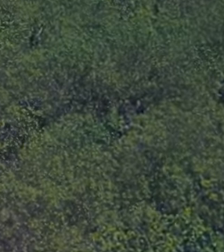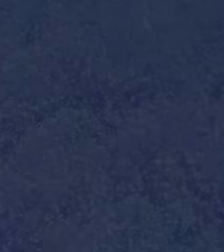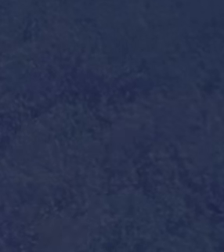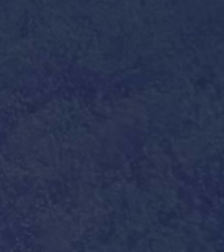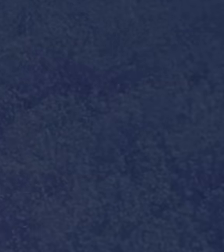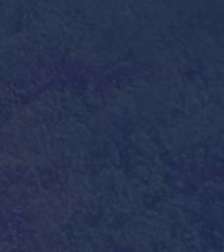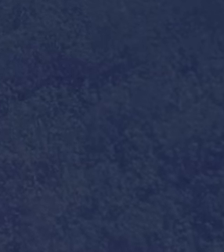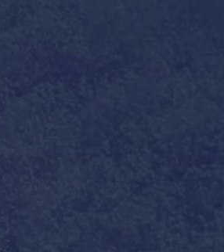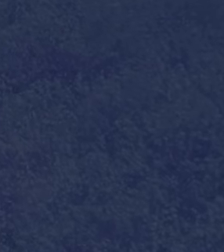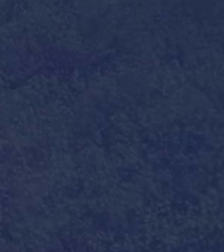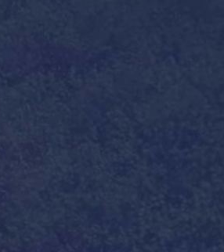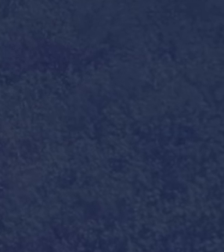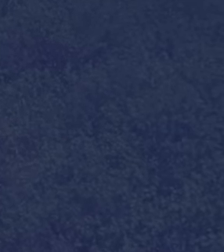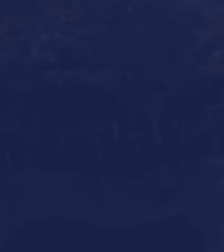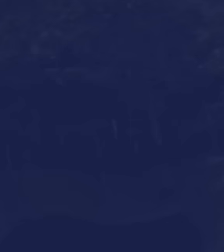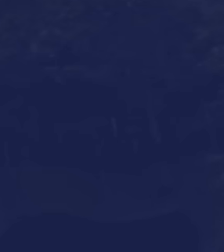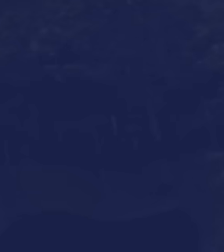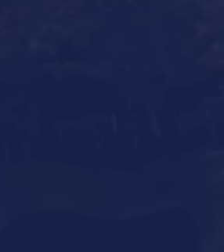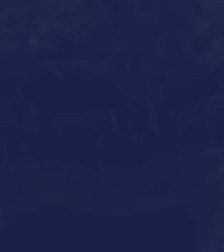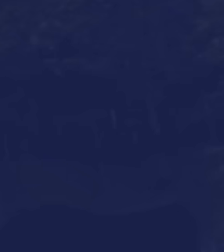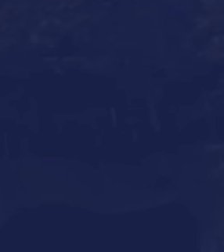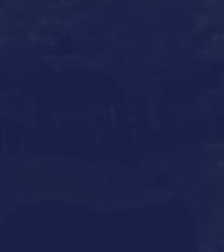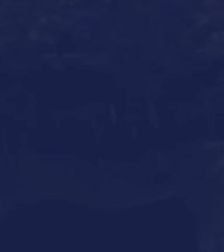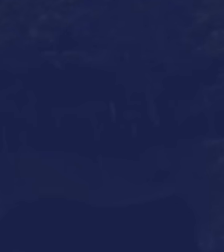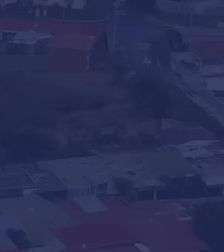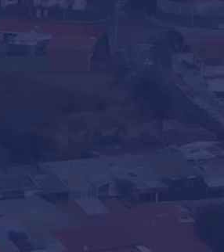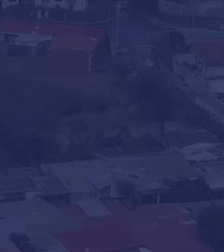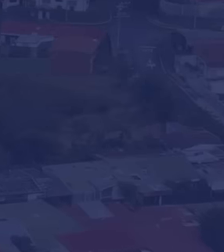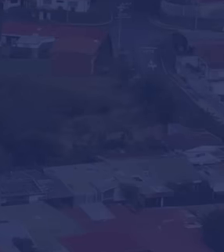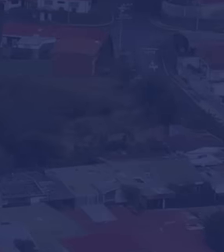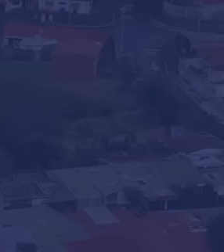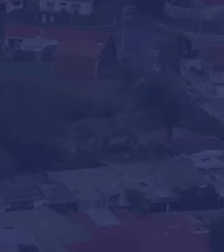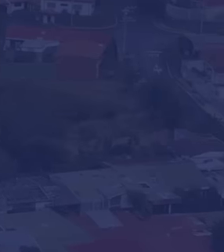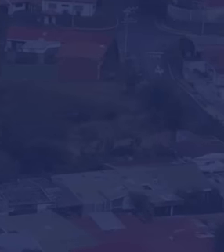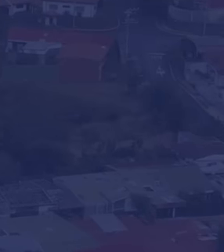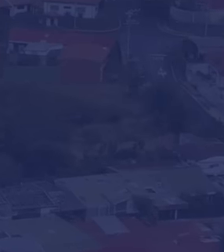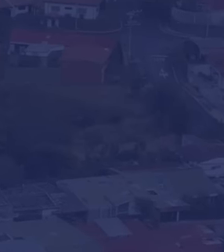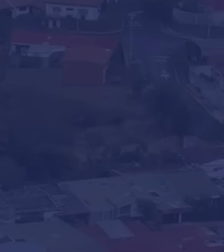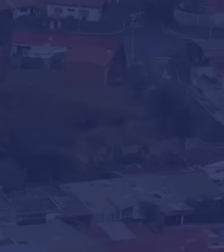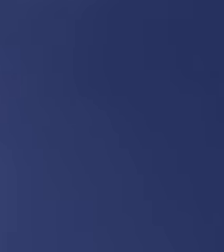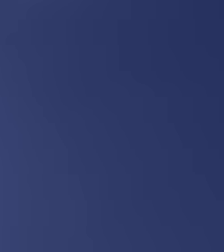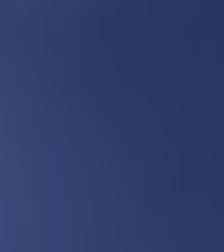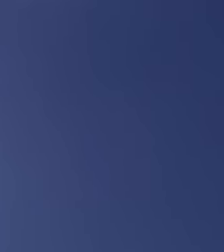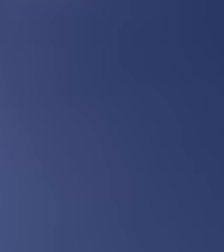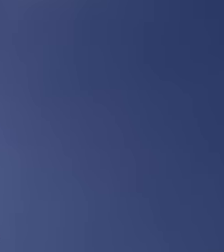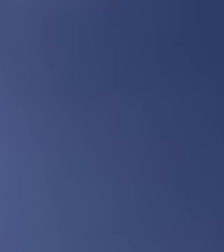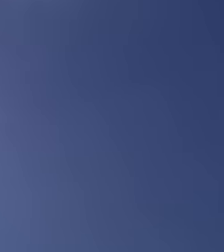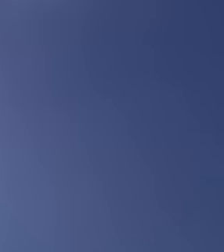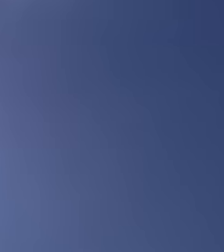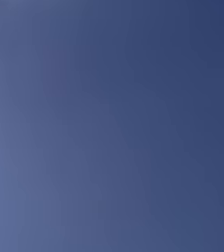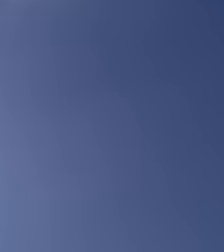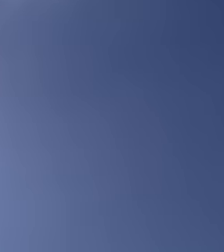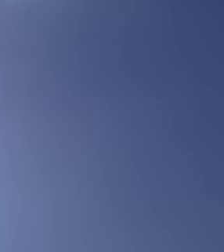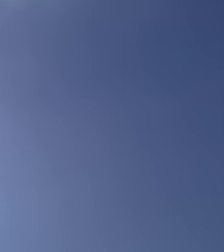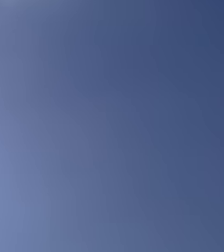tiene un firme propósito. Que la próxima generación crezca en un país mejor.